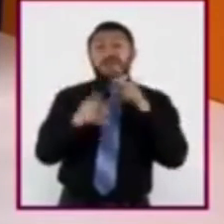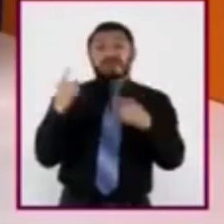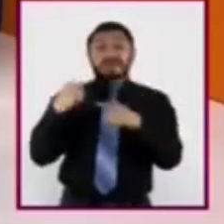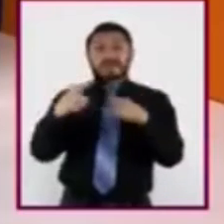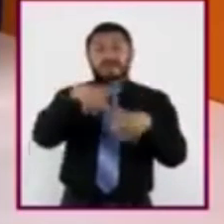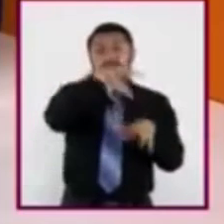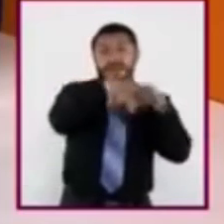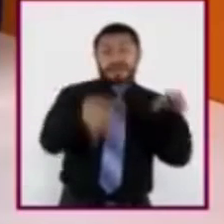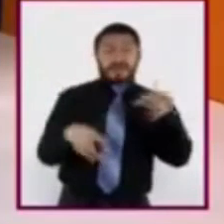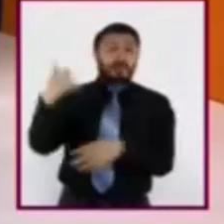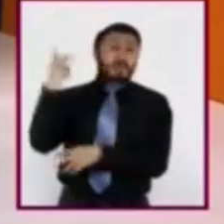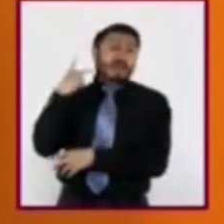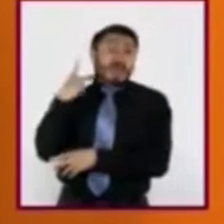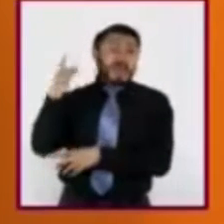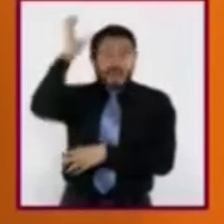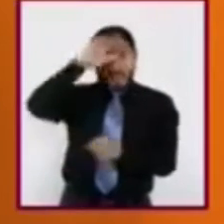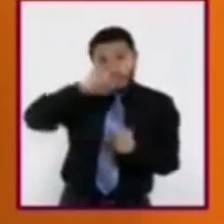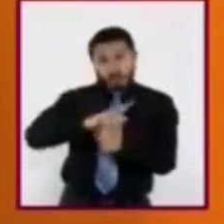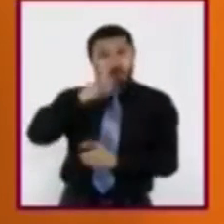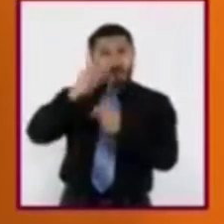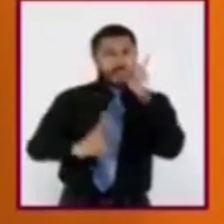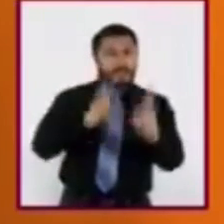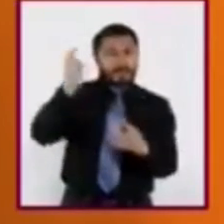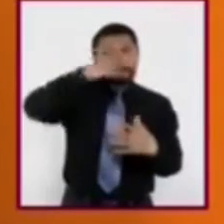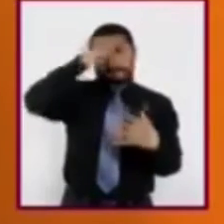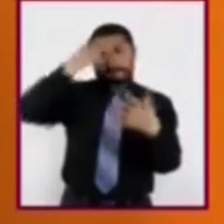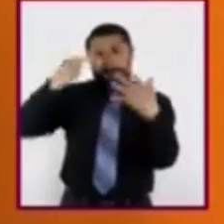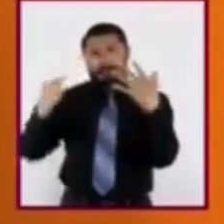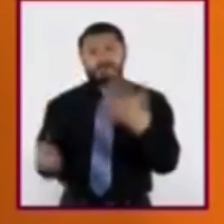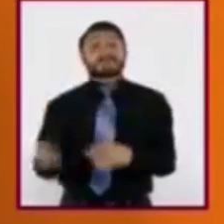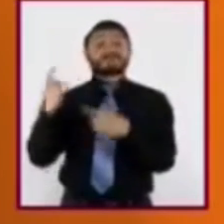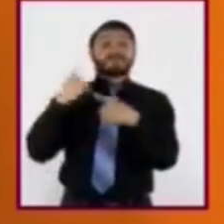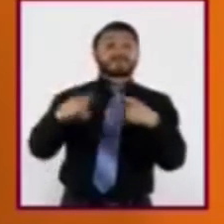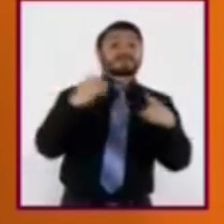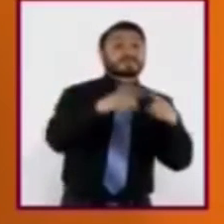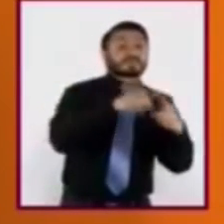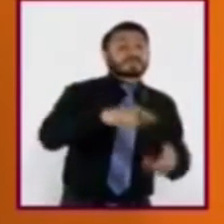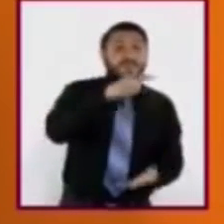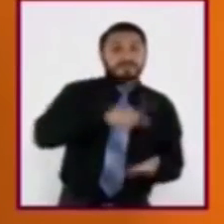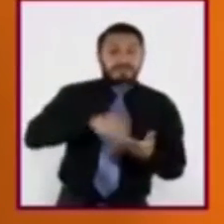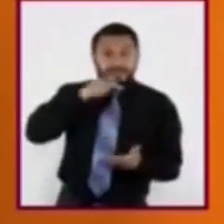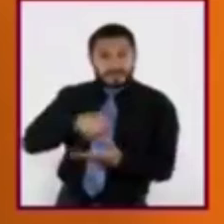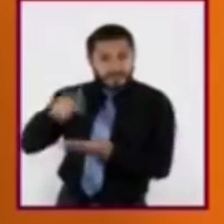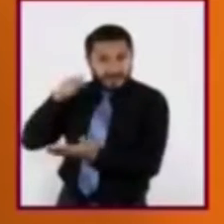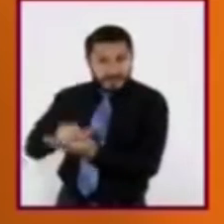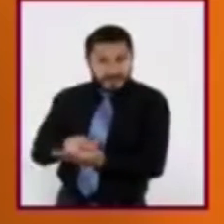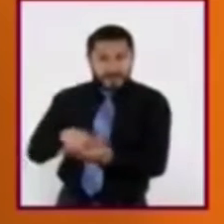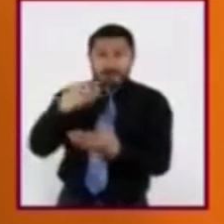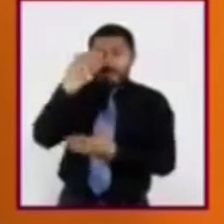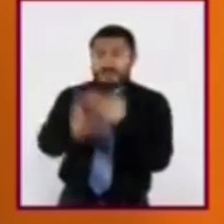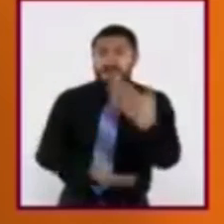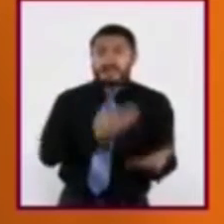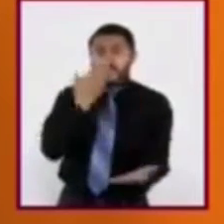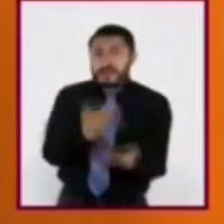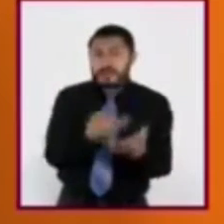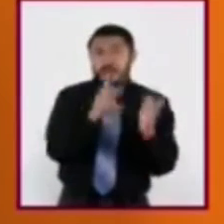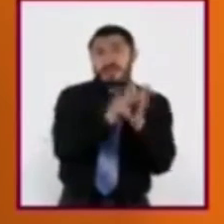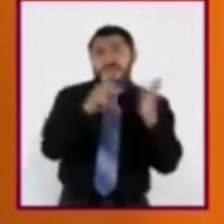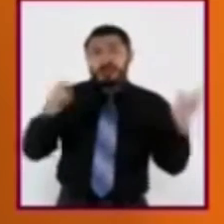cultura o deportes, por mencionar algunos, y desde diferentes lugares. Ofrecen sus servicios a periódicos,